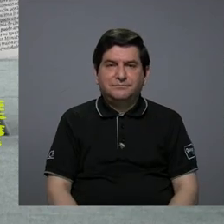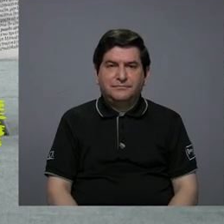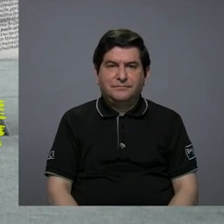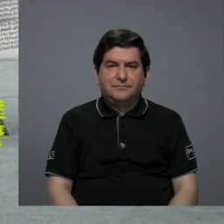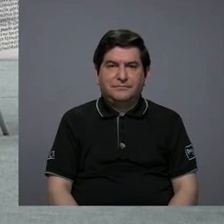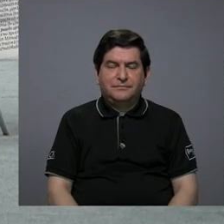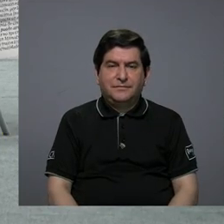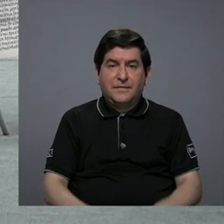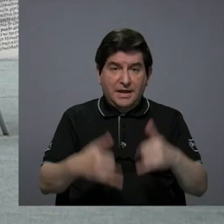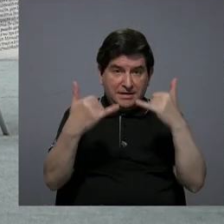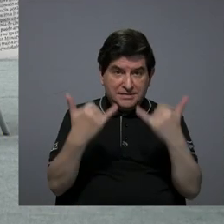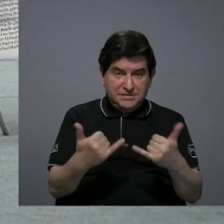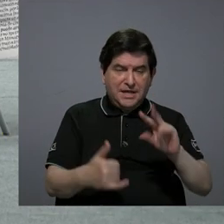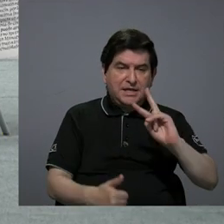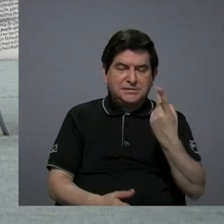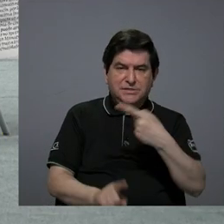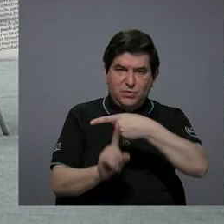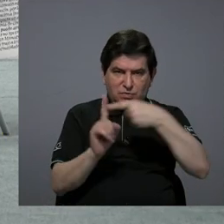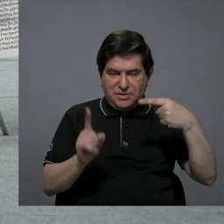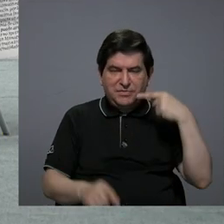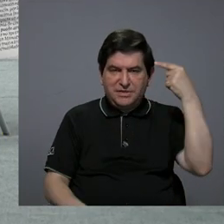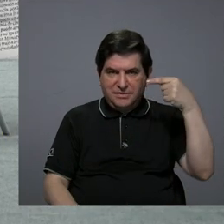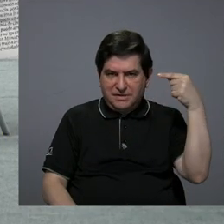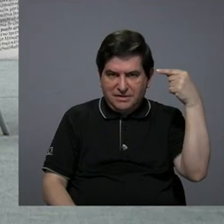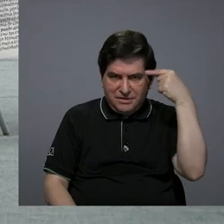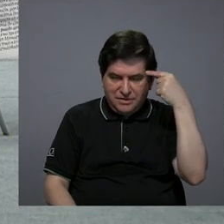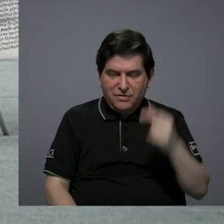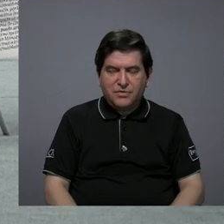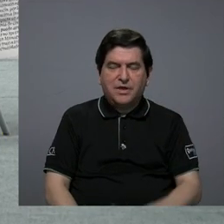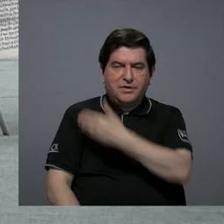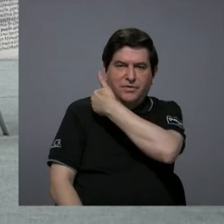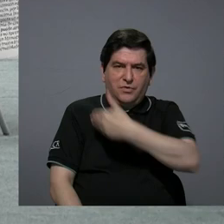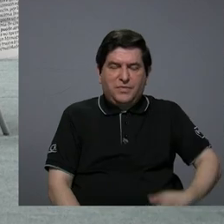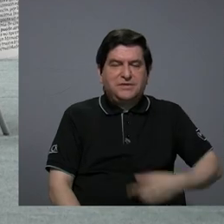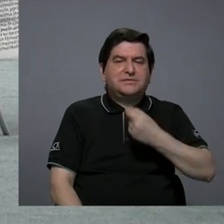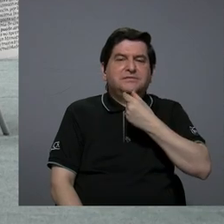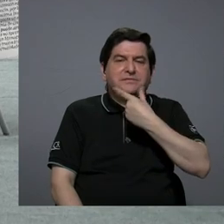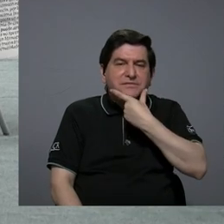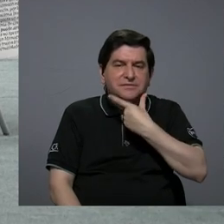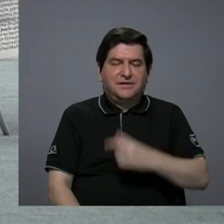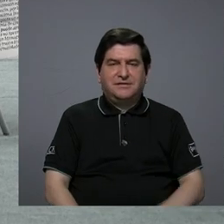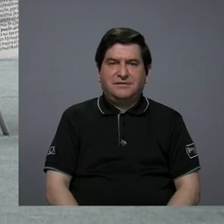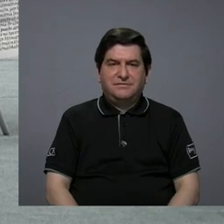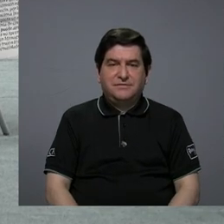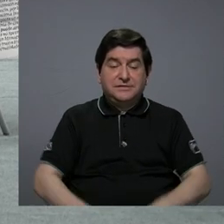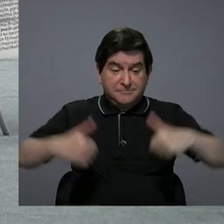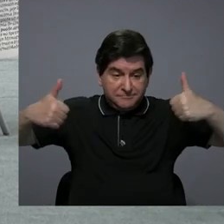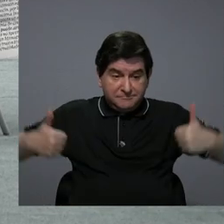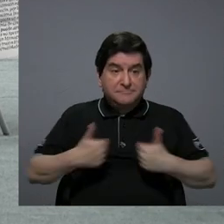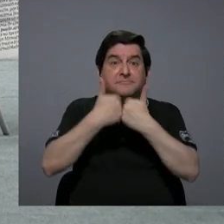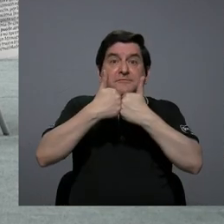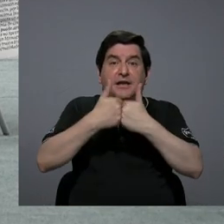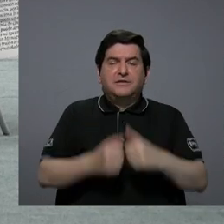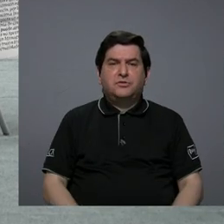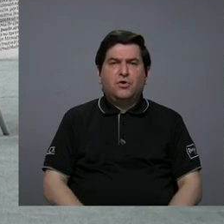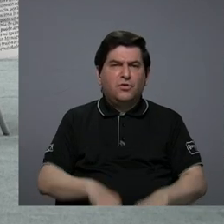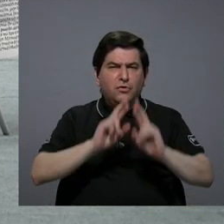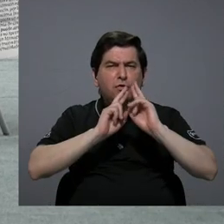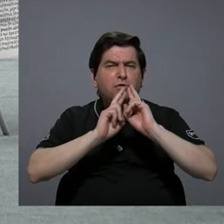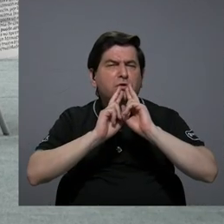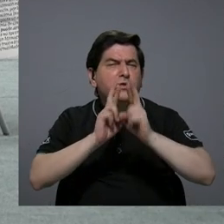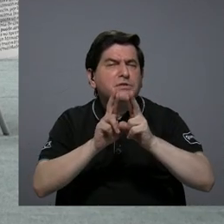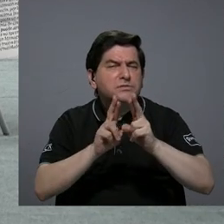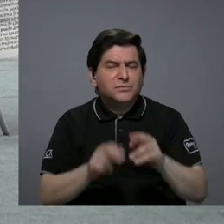segunda en esta segunda mitad de la administración del presidente Chávez queda el enorme reto de cómo responder